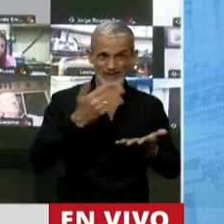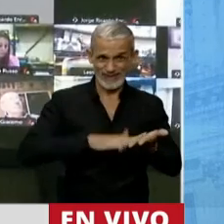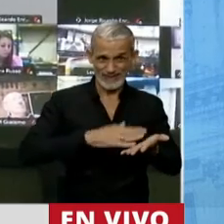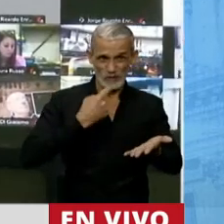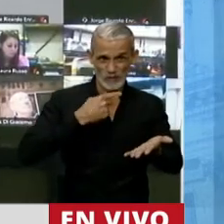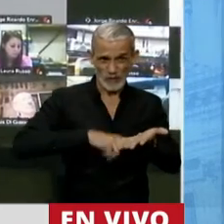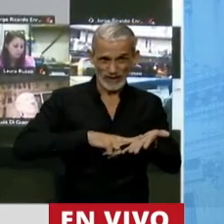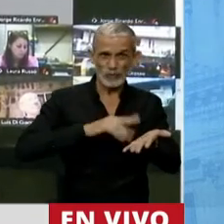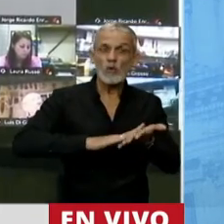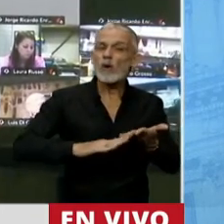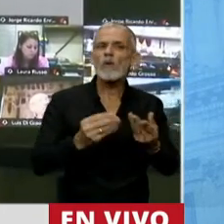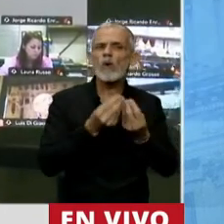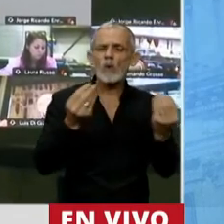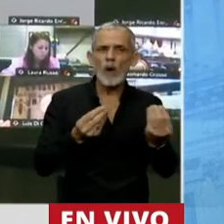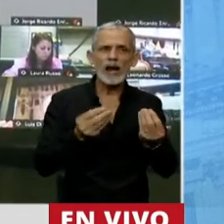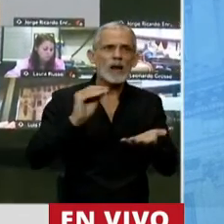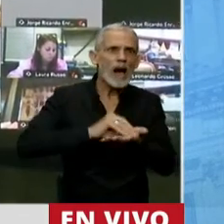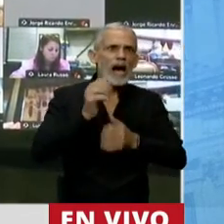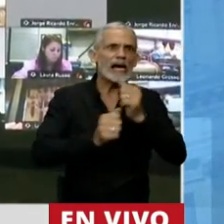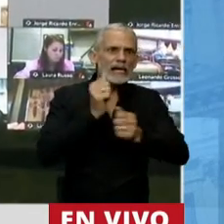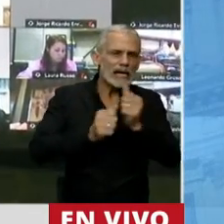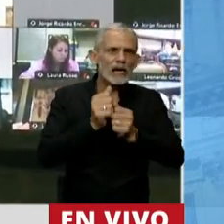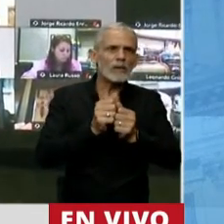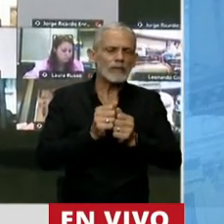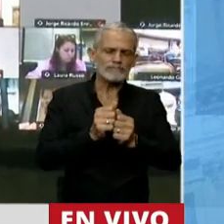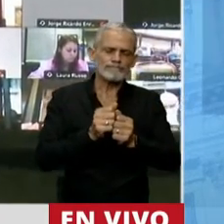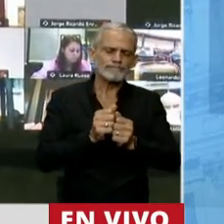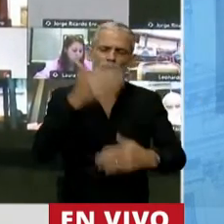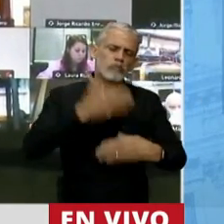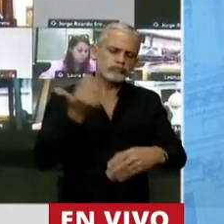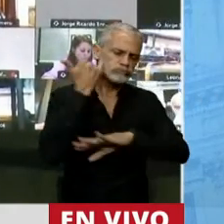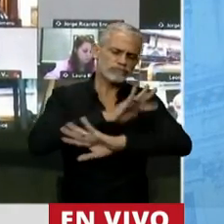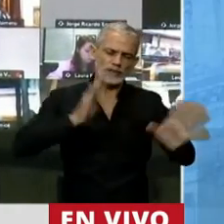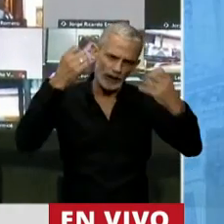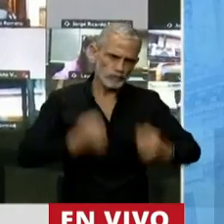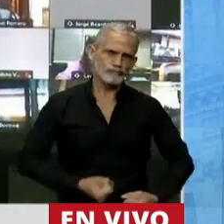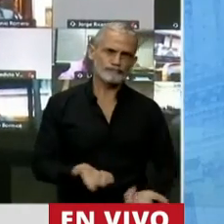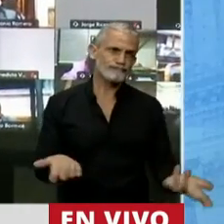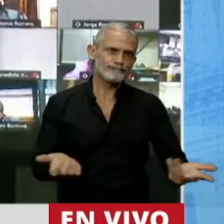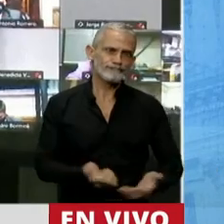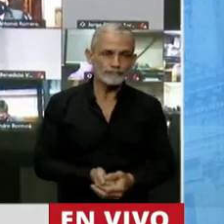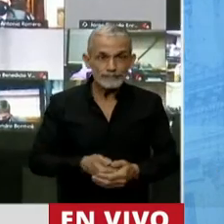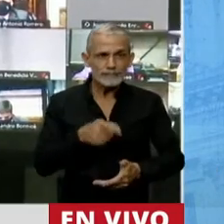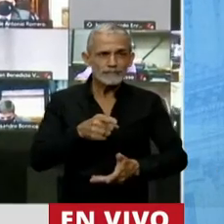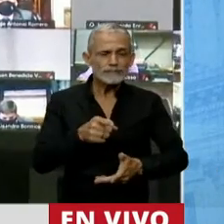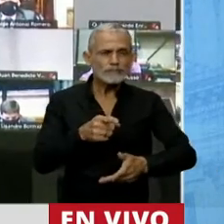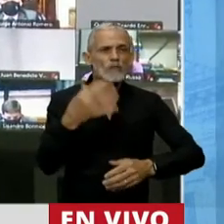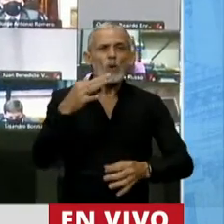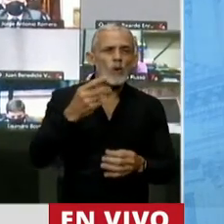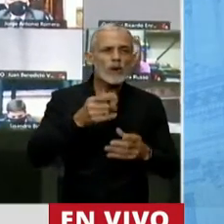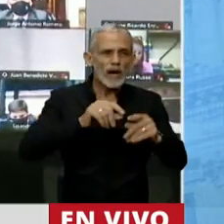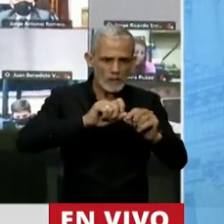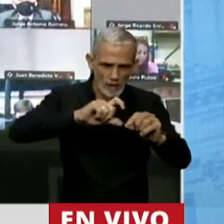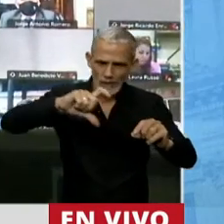impuesto va a ser que más empresas estén motivadas a cerrar sus puertas. Va a ser que las únicas